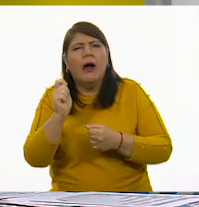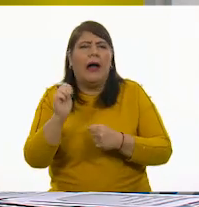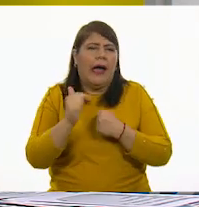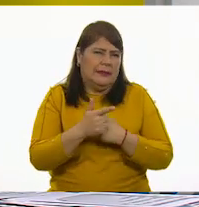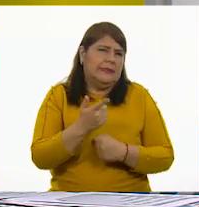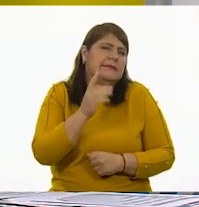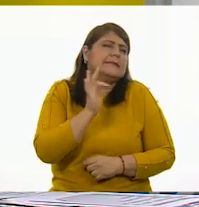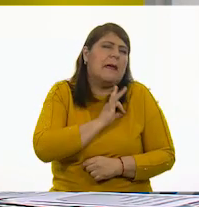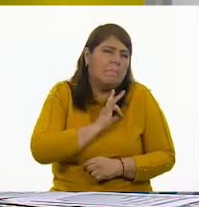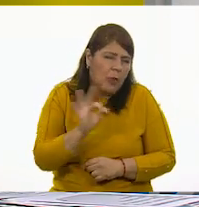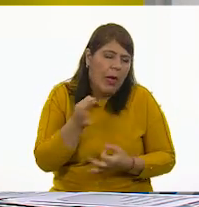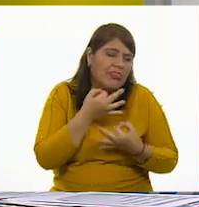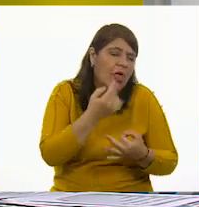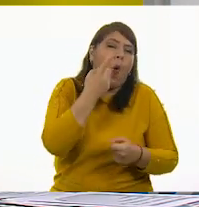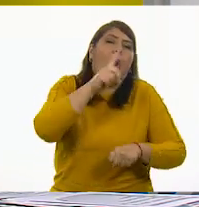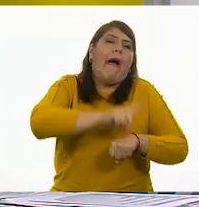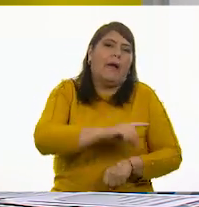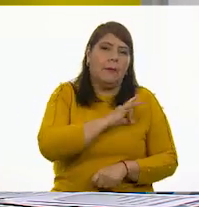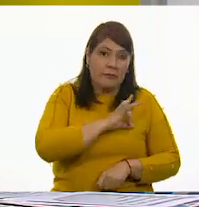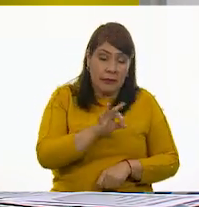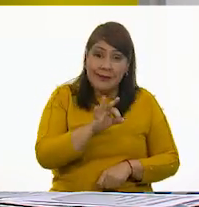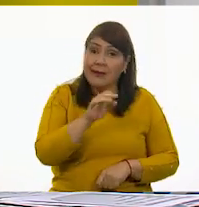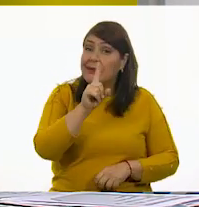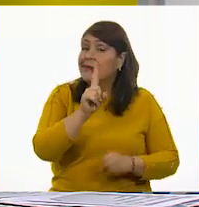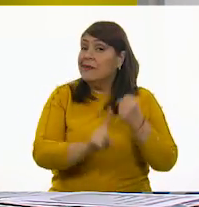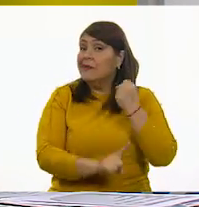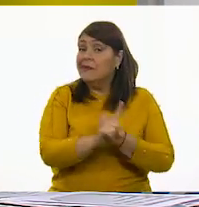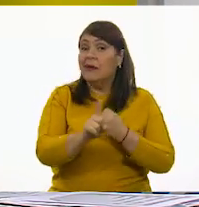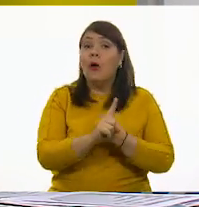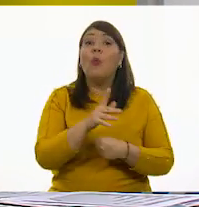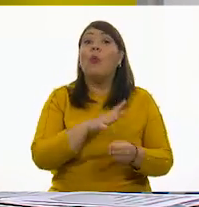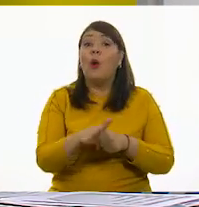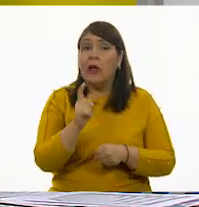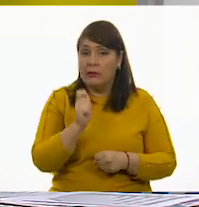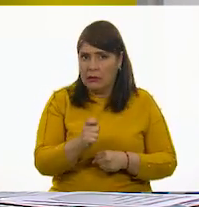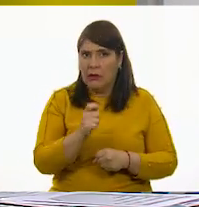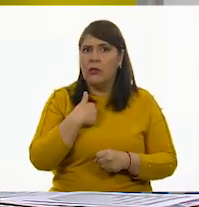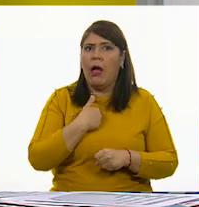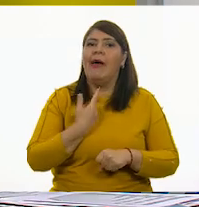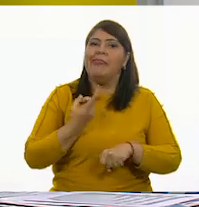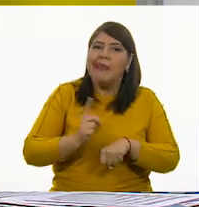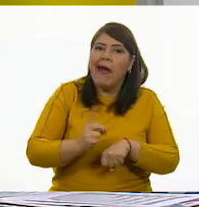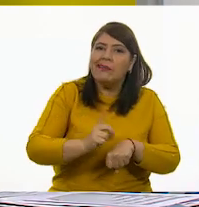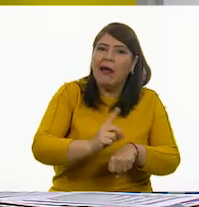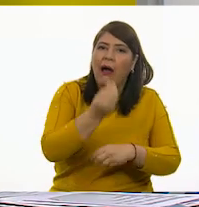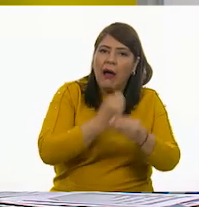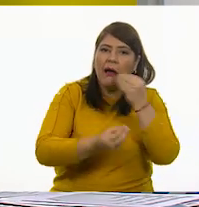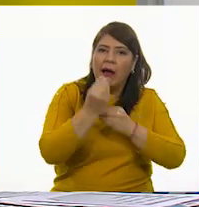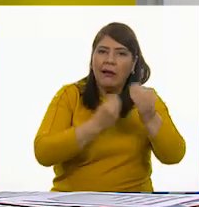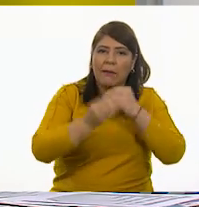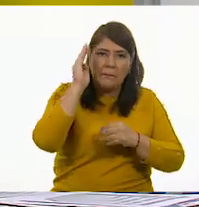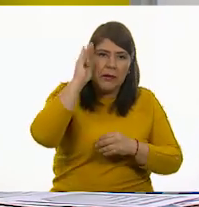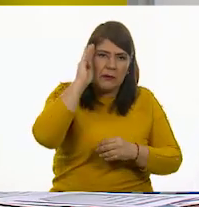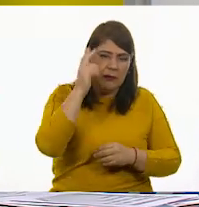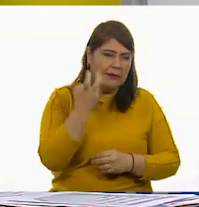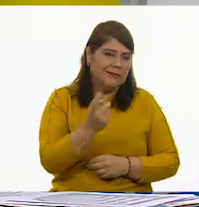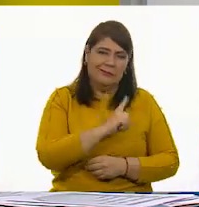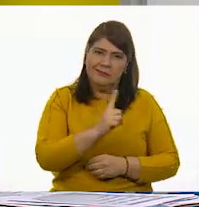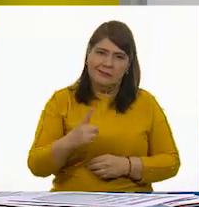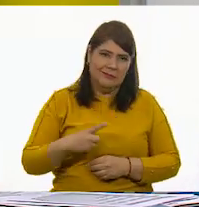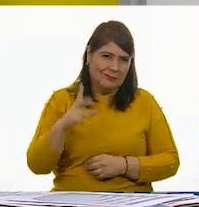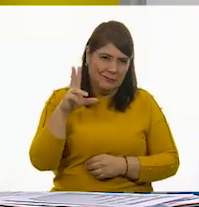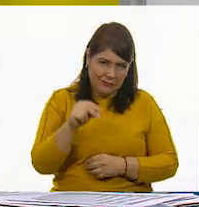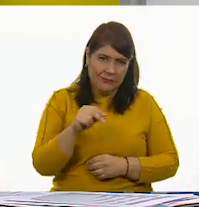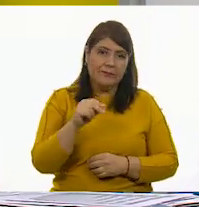algún evento, se vale. El problema es cuando ya lo consumimos en exceso. Porque la información nutrimental